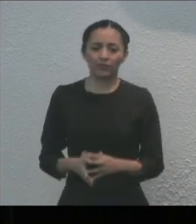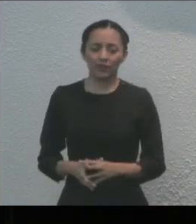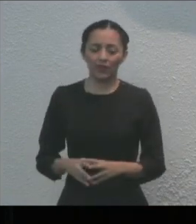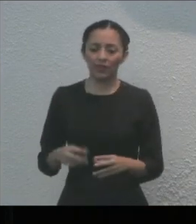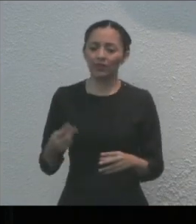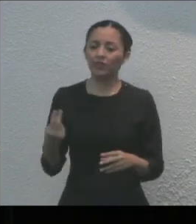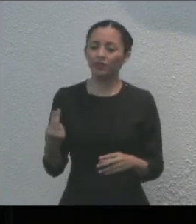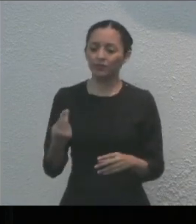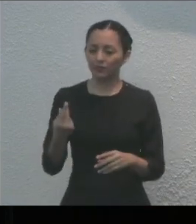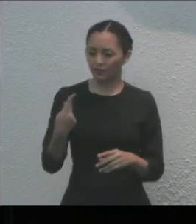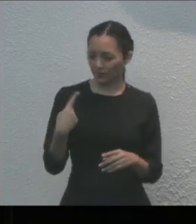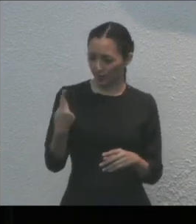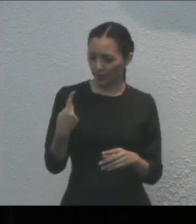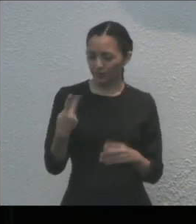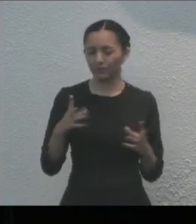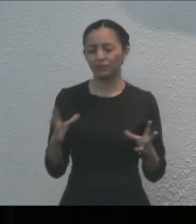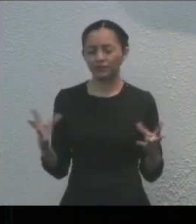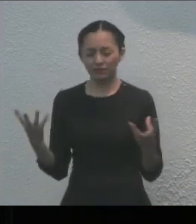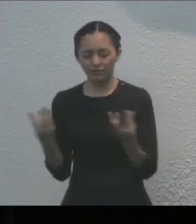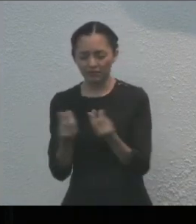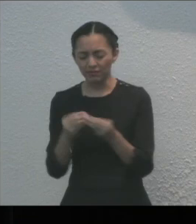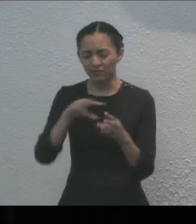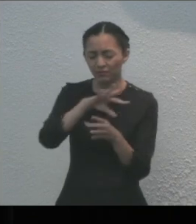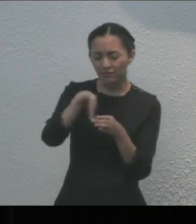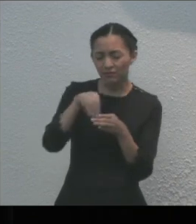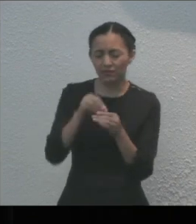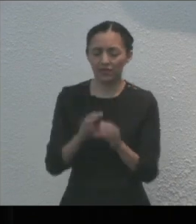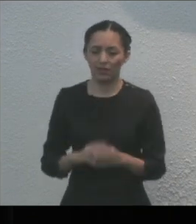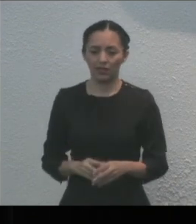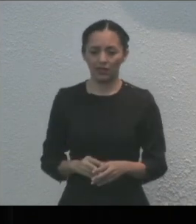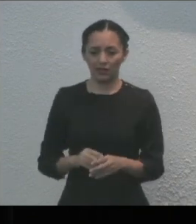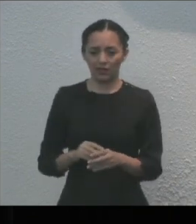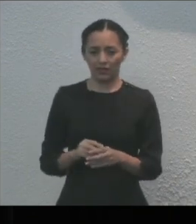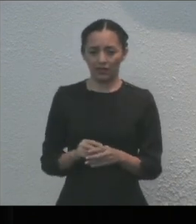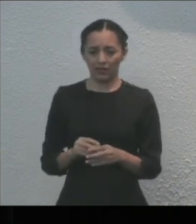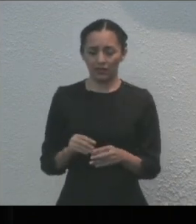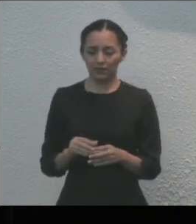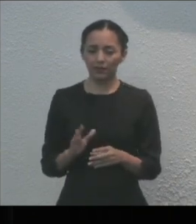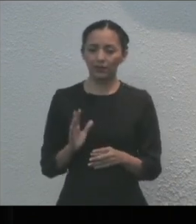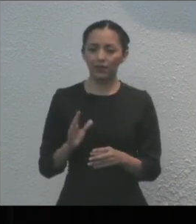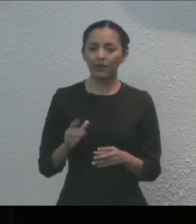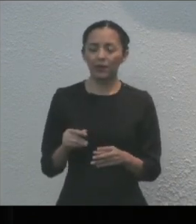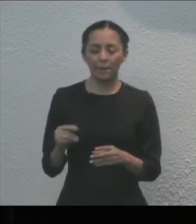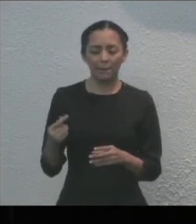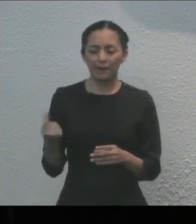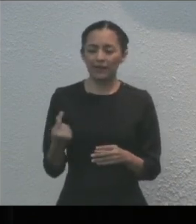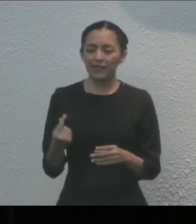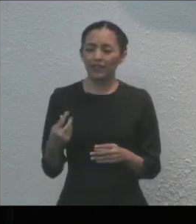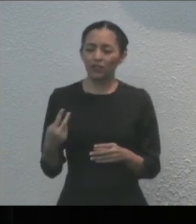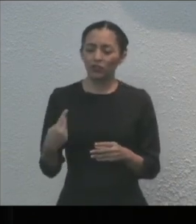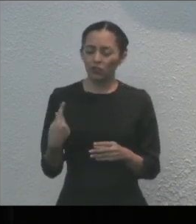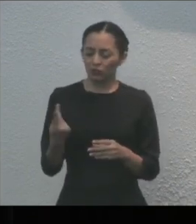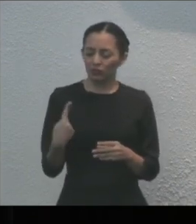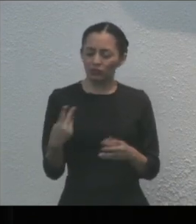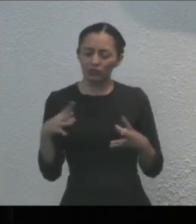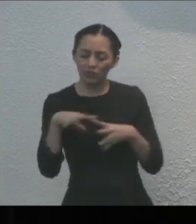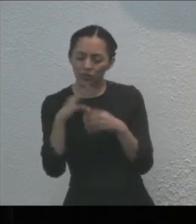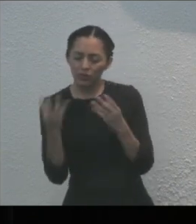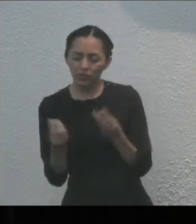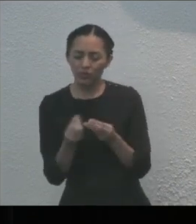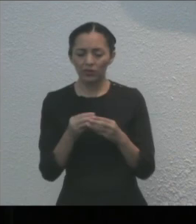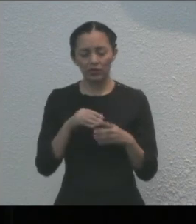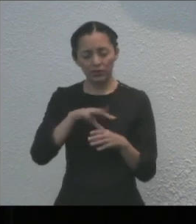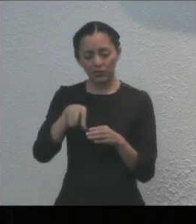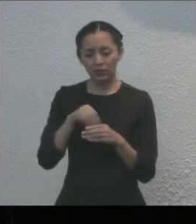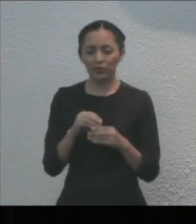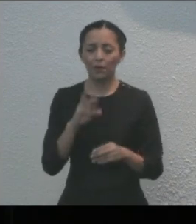nosotras, más unidas que nunca, más allá de colores, más allá de partidos, que nos una la voluntad y el corazón de un